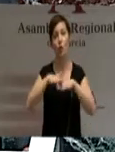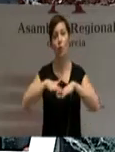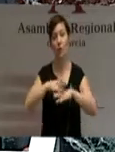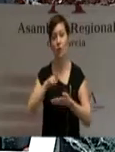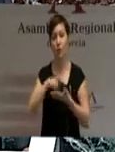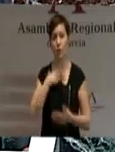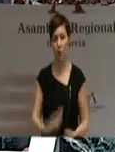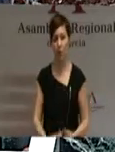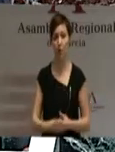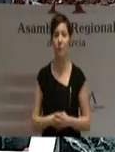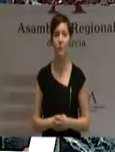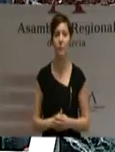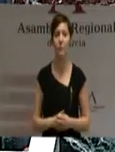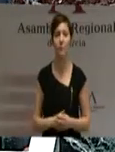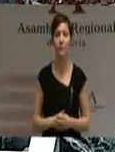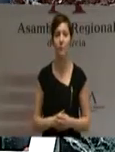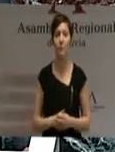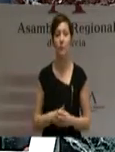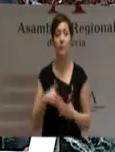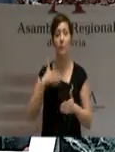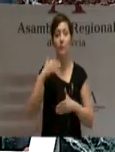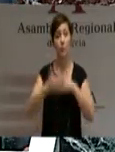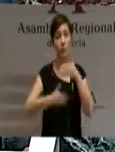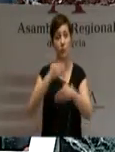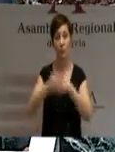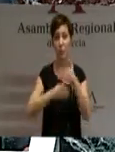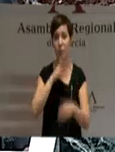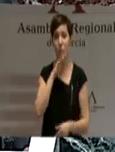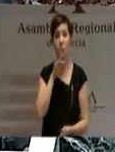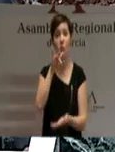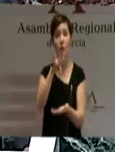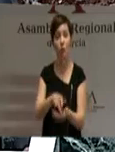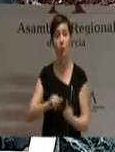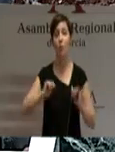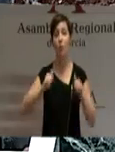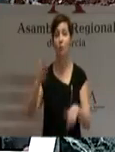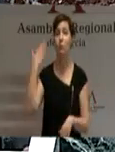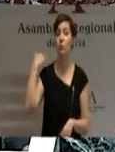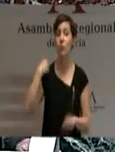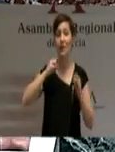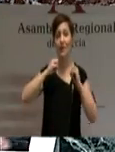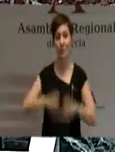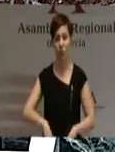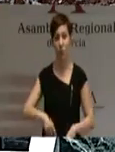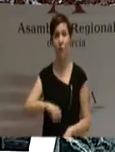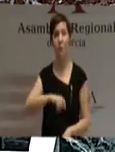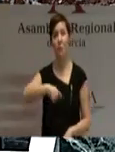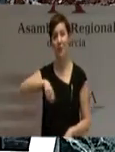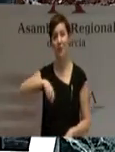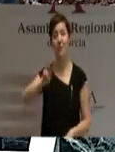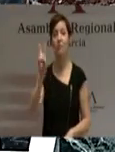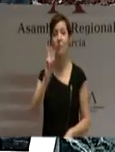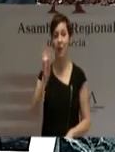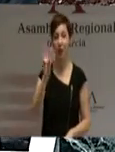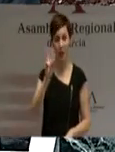Murcia. Este proceso dio comienzo con la dimisión del presidente Barcarter, quien